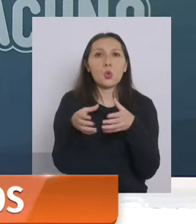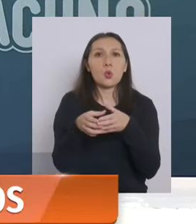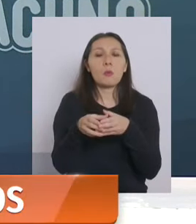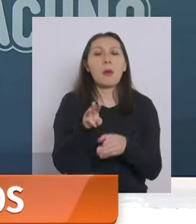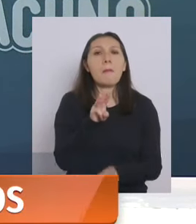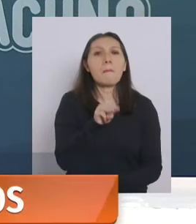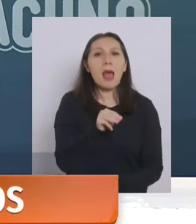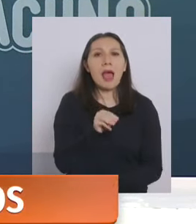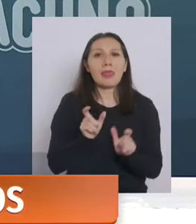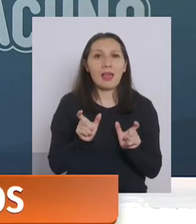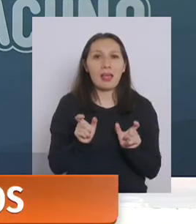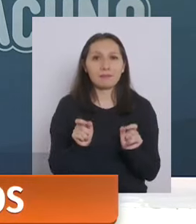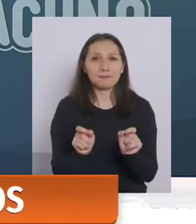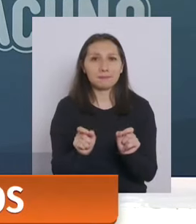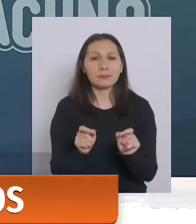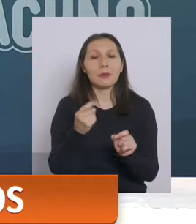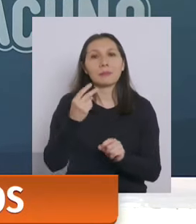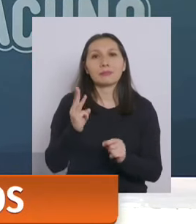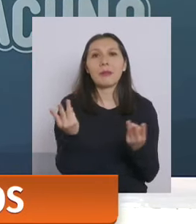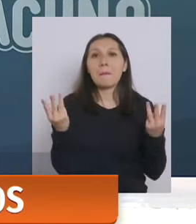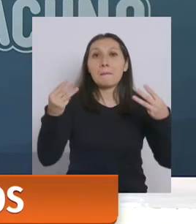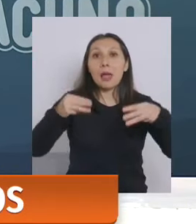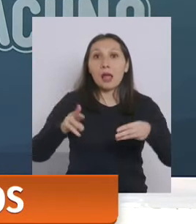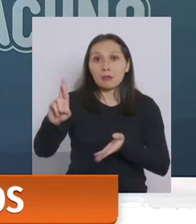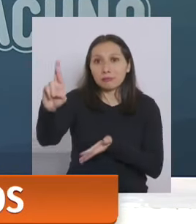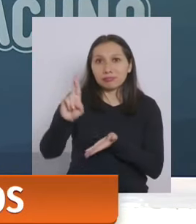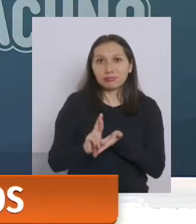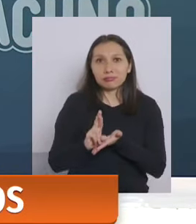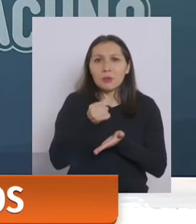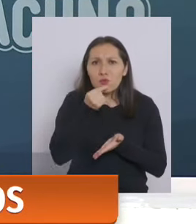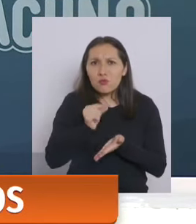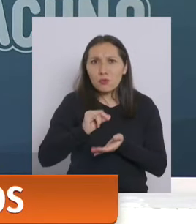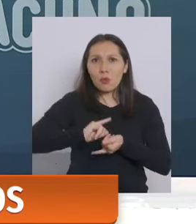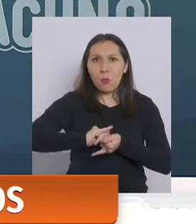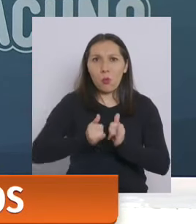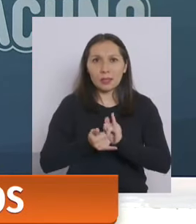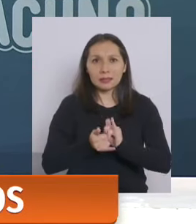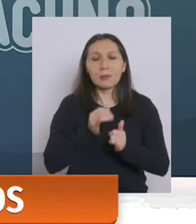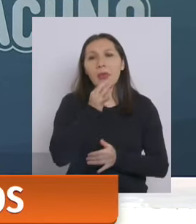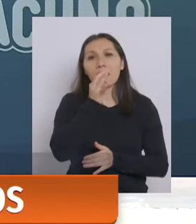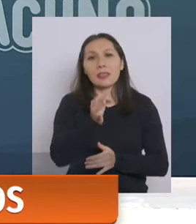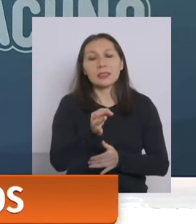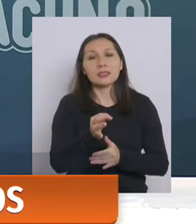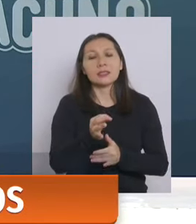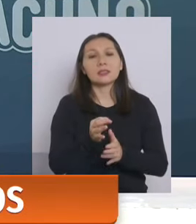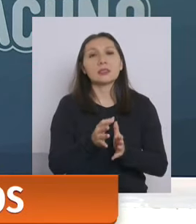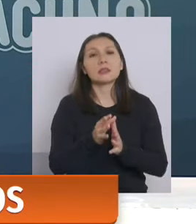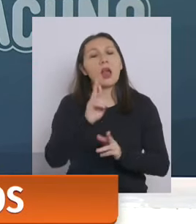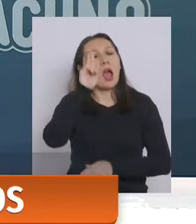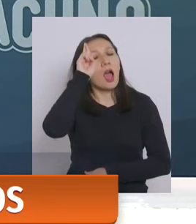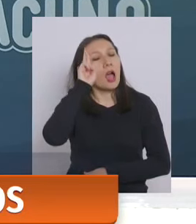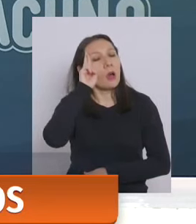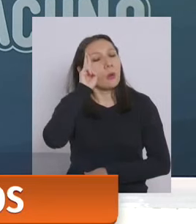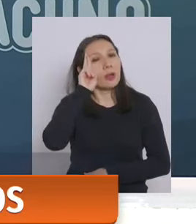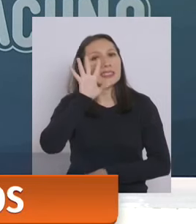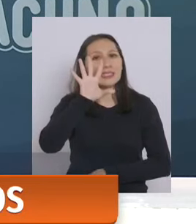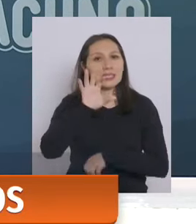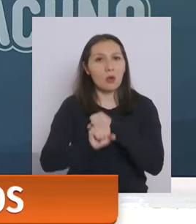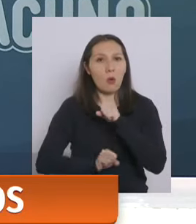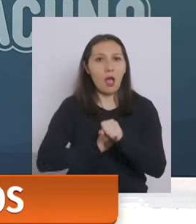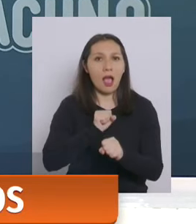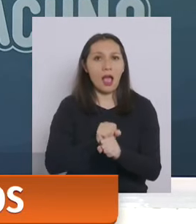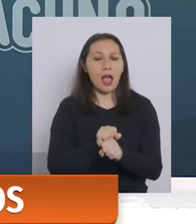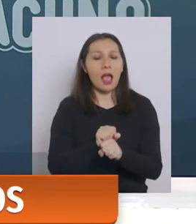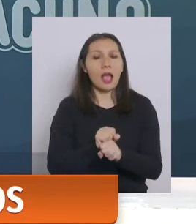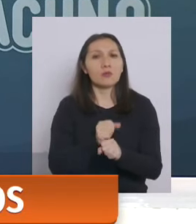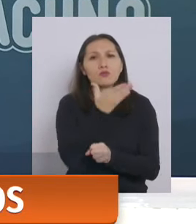madres oncológicas de magallanes que me acaba de escribir un whatsapp y dice que están conmemorando ellas cinco años de